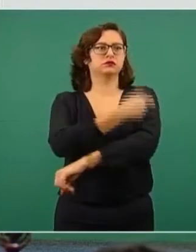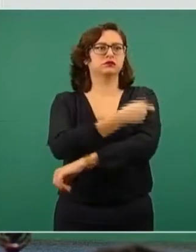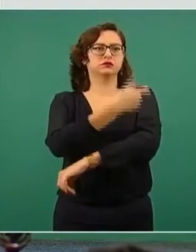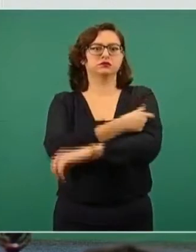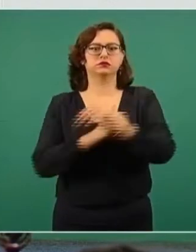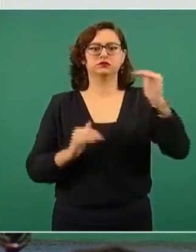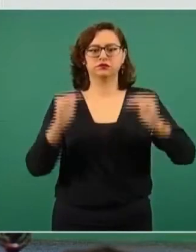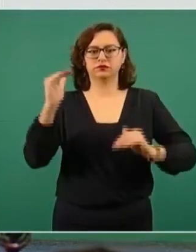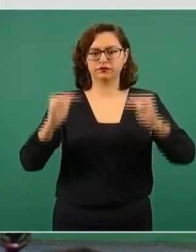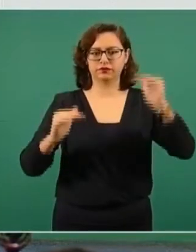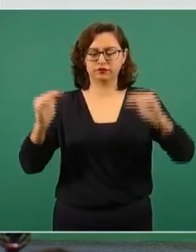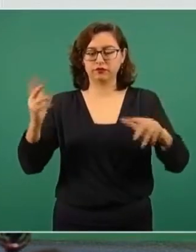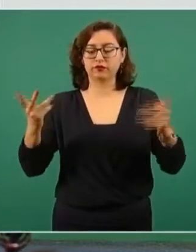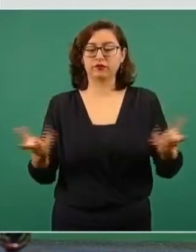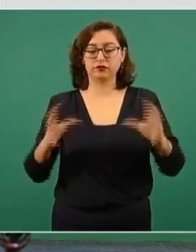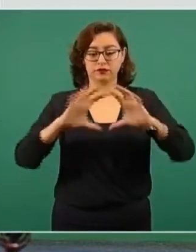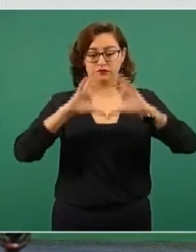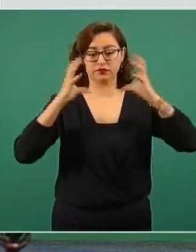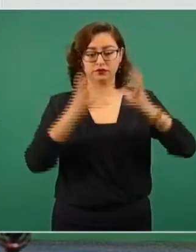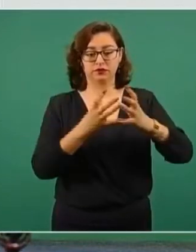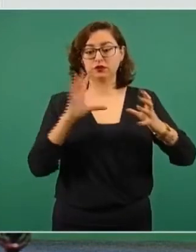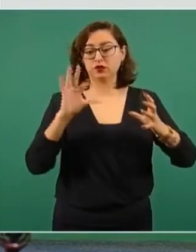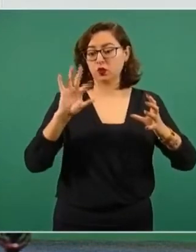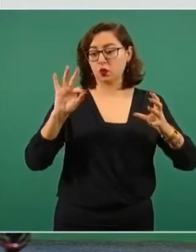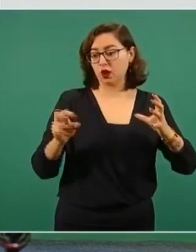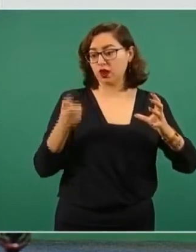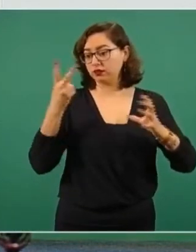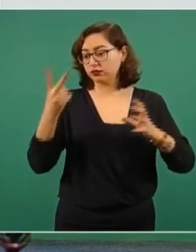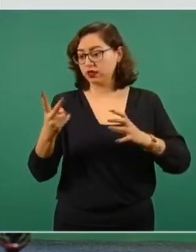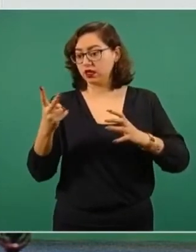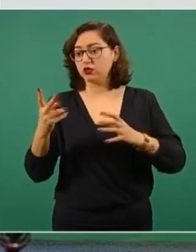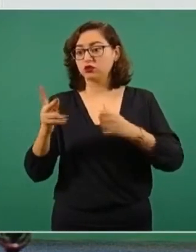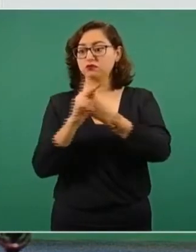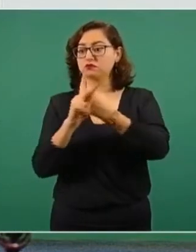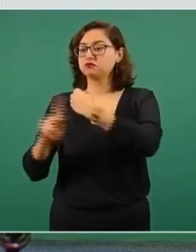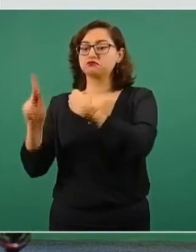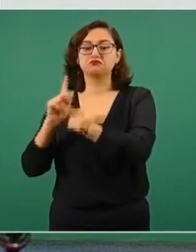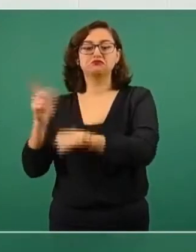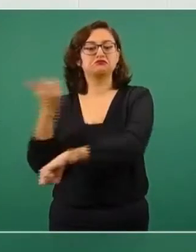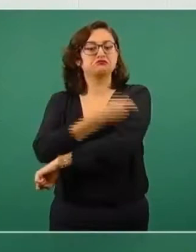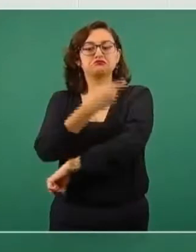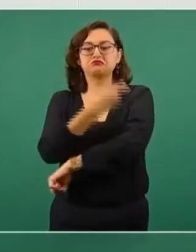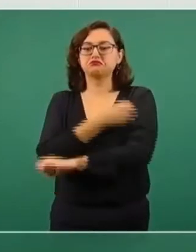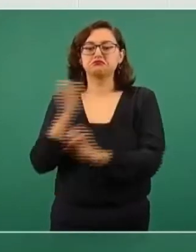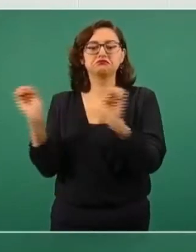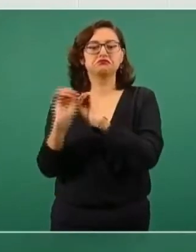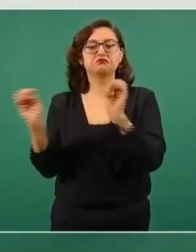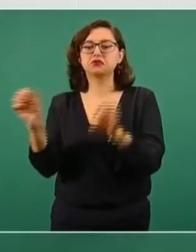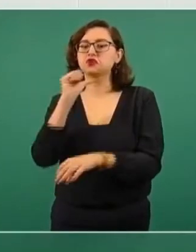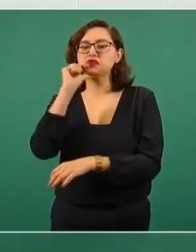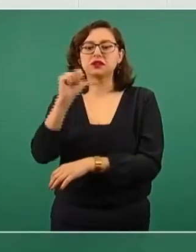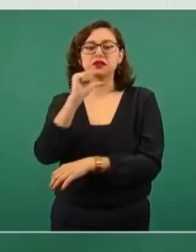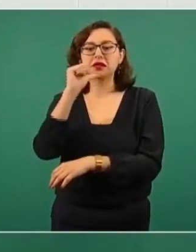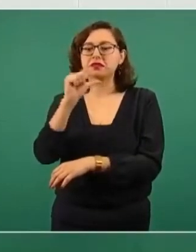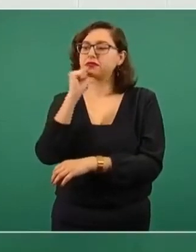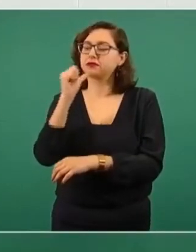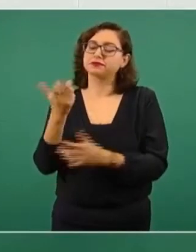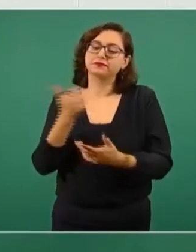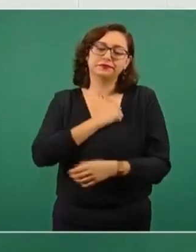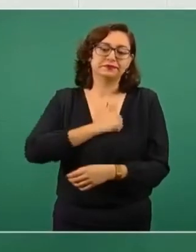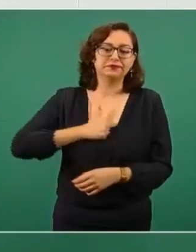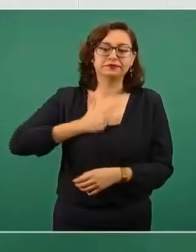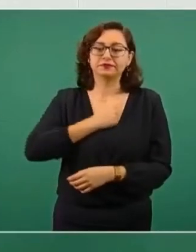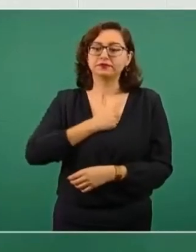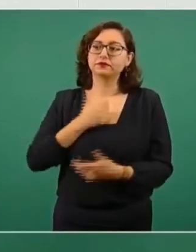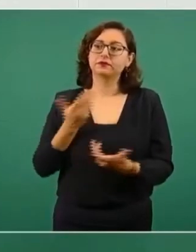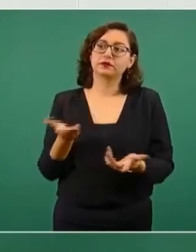Desgraciadamente, 42 países del mundo todavía no comienzan sus campañas de vacunación. Es algo que hemos planteado en el Consejo de Seguridad de la